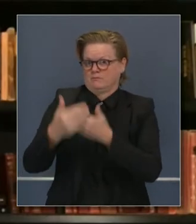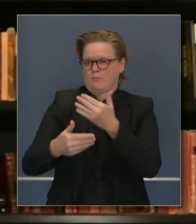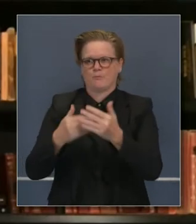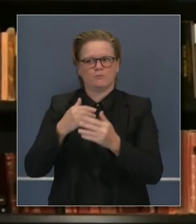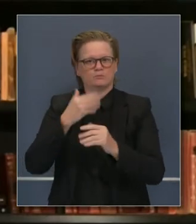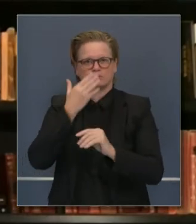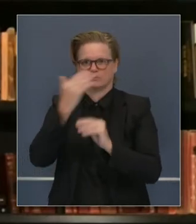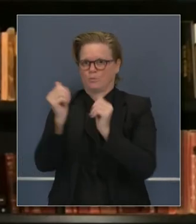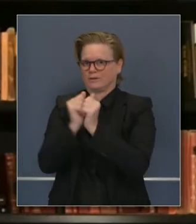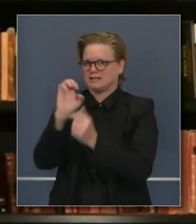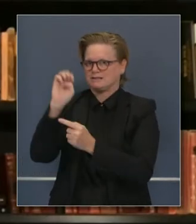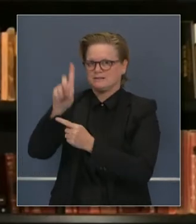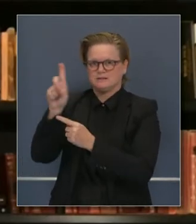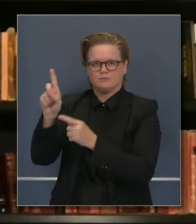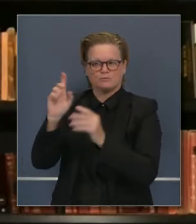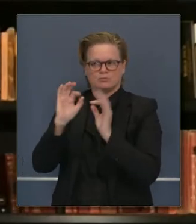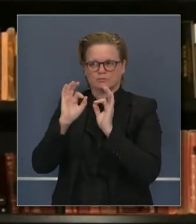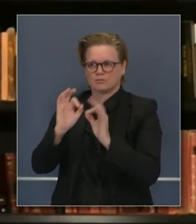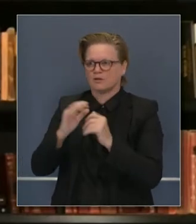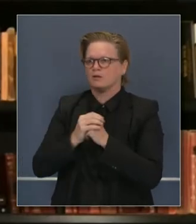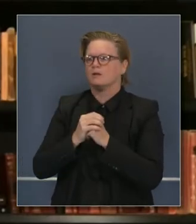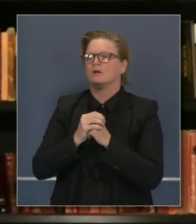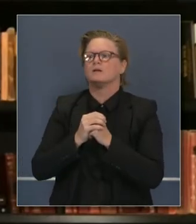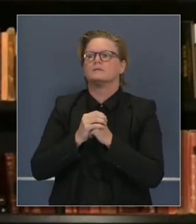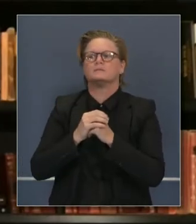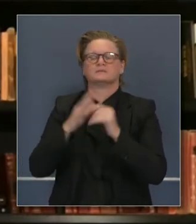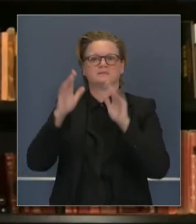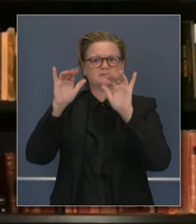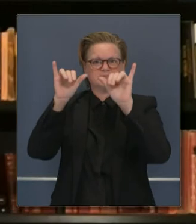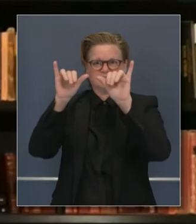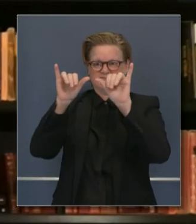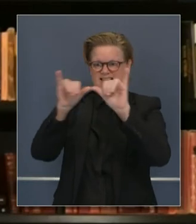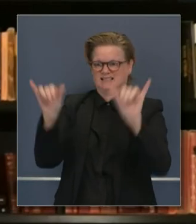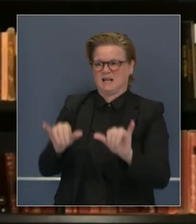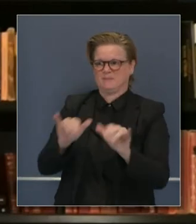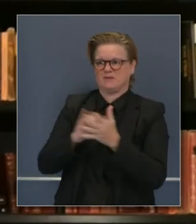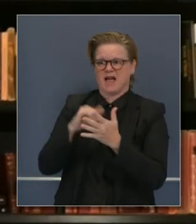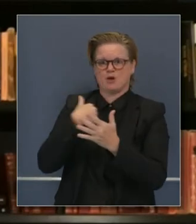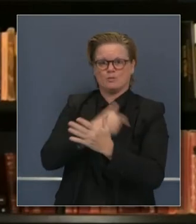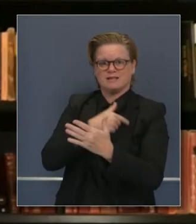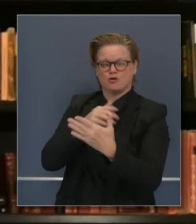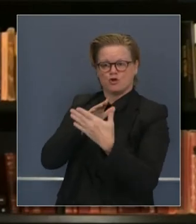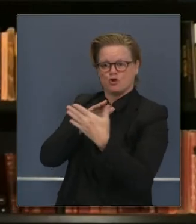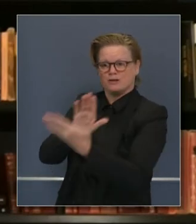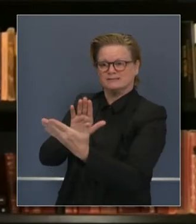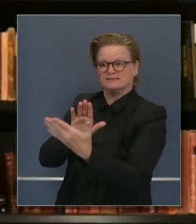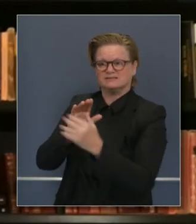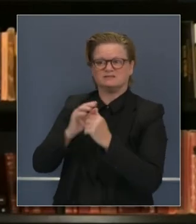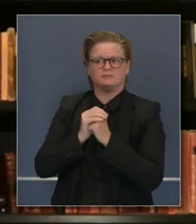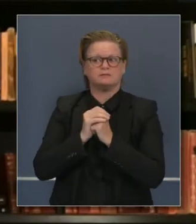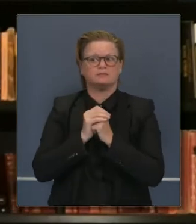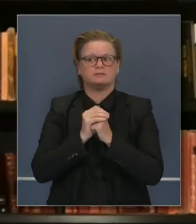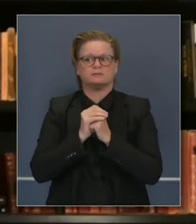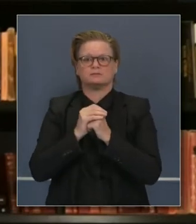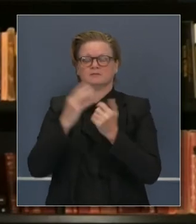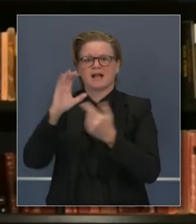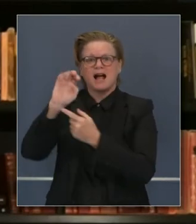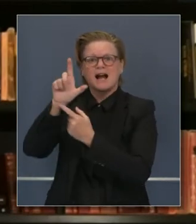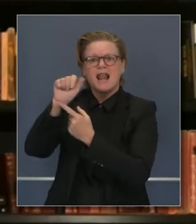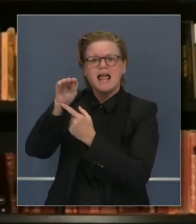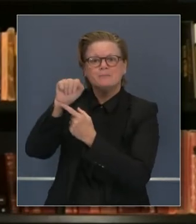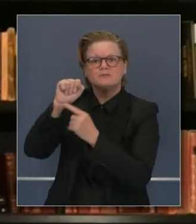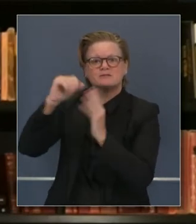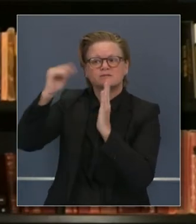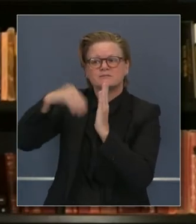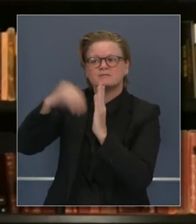tal vez en octubre, después de una re-planificación, para abordar la veracidad de los reclamos